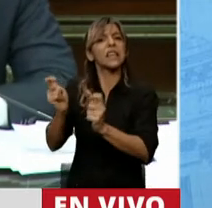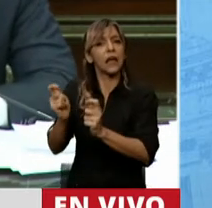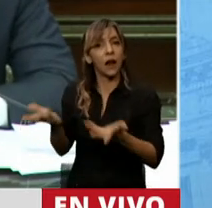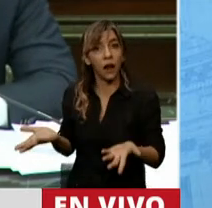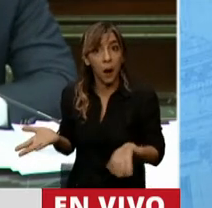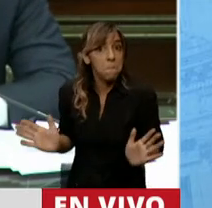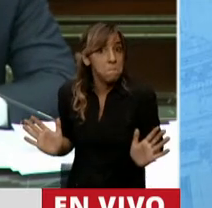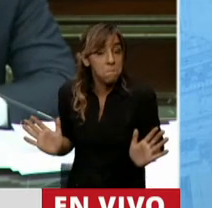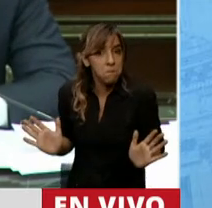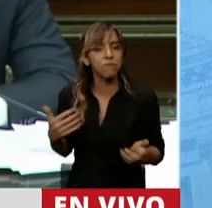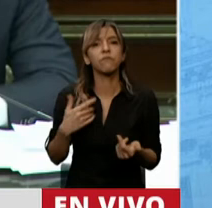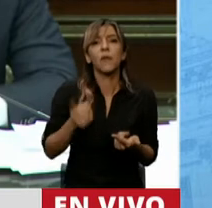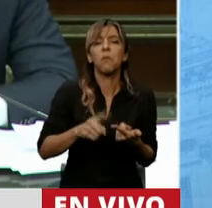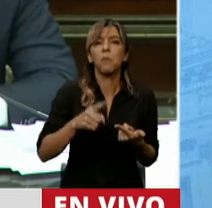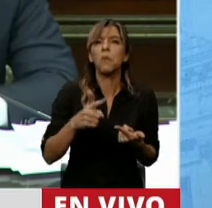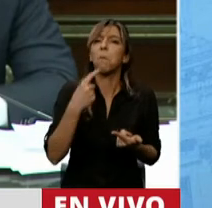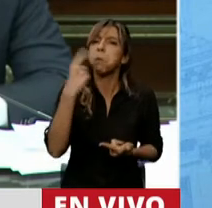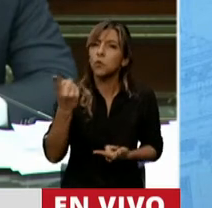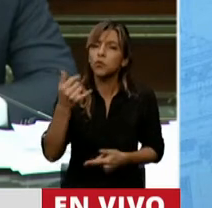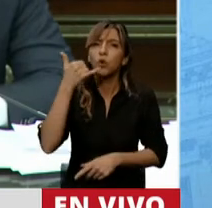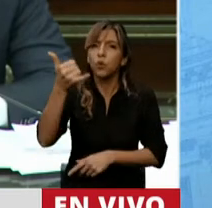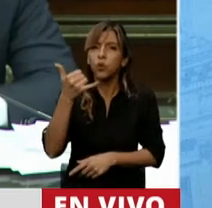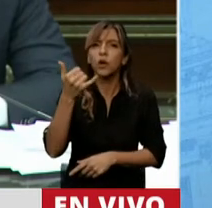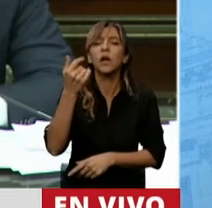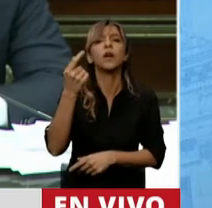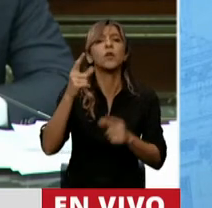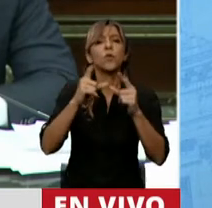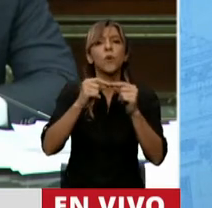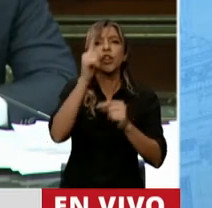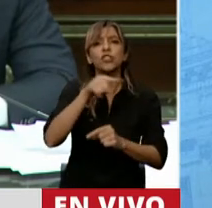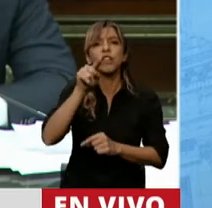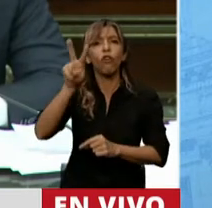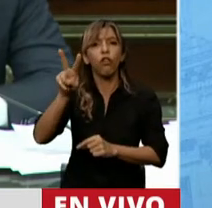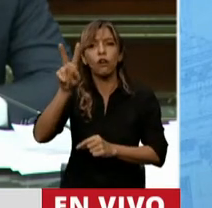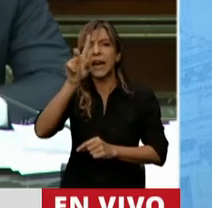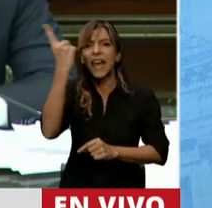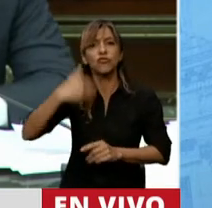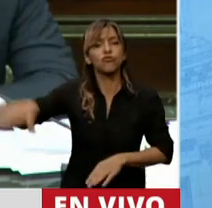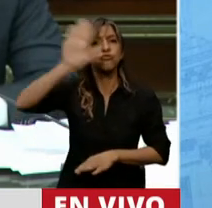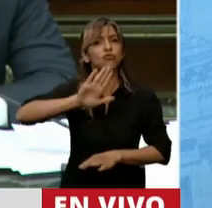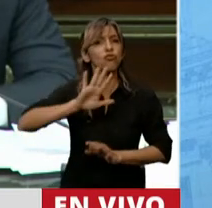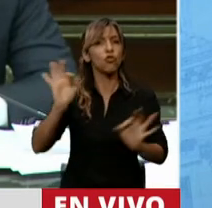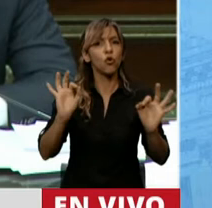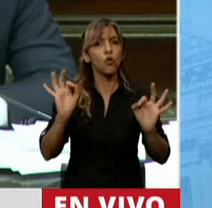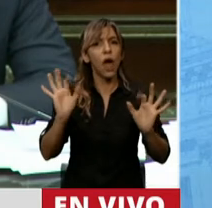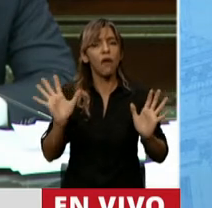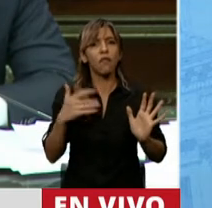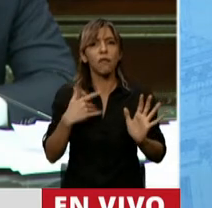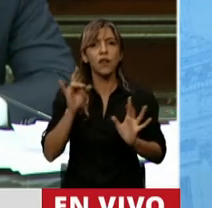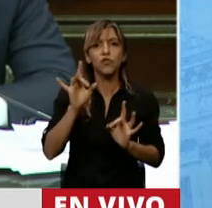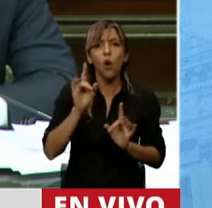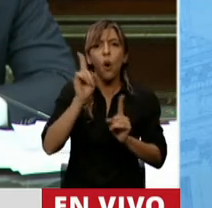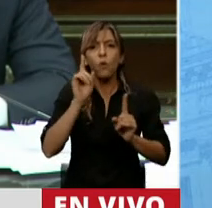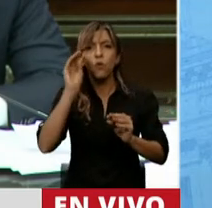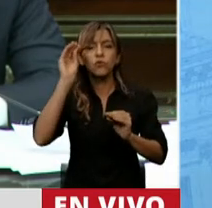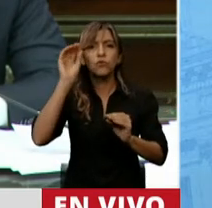la línea 102 no es nacional? Tuvimos 135 días para convertir en